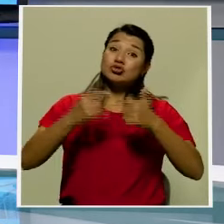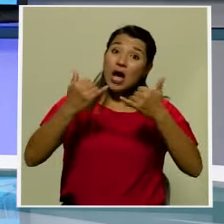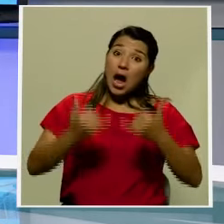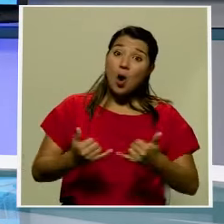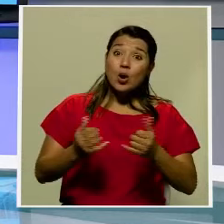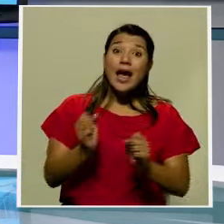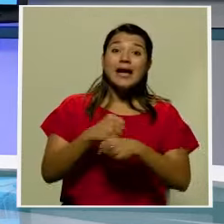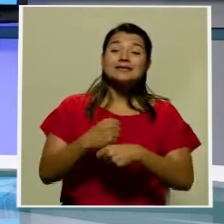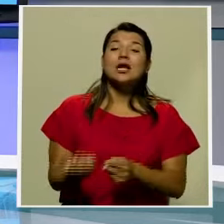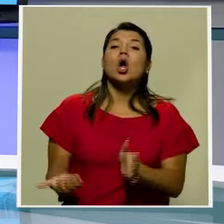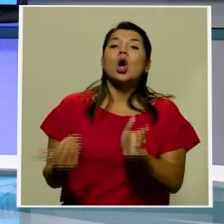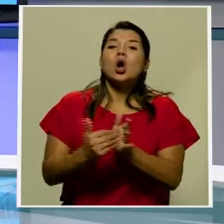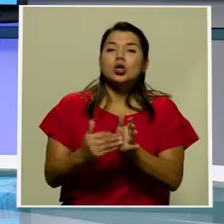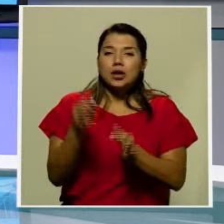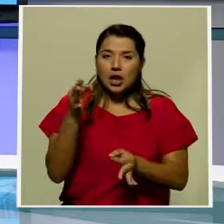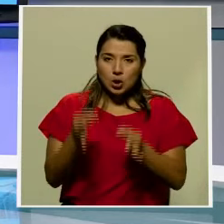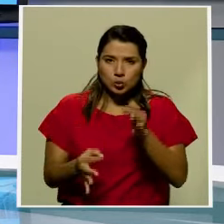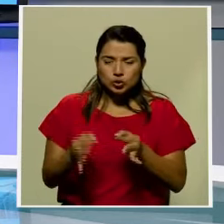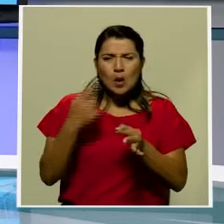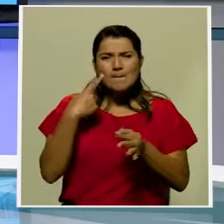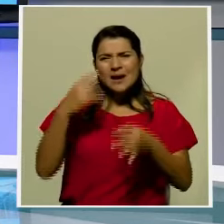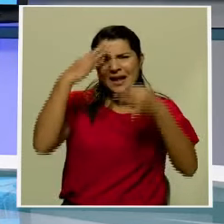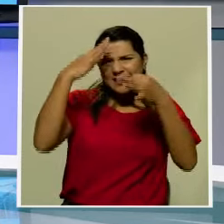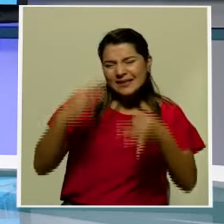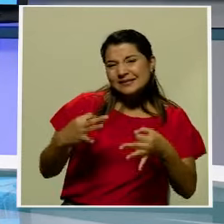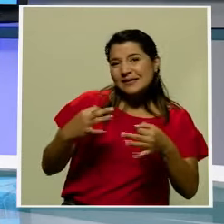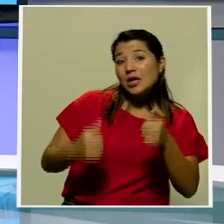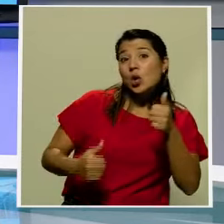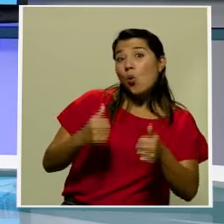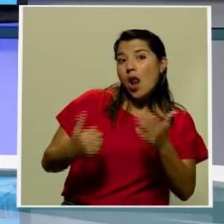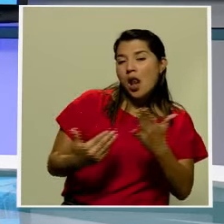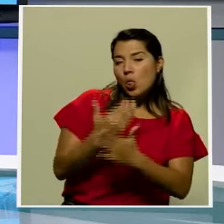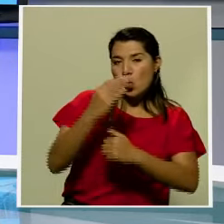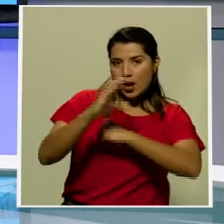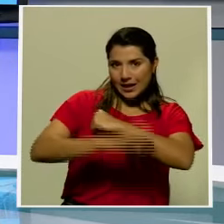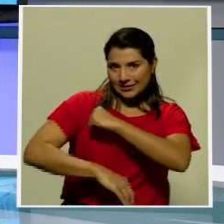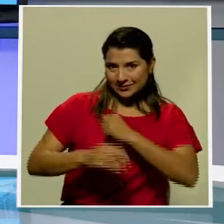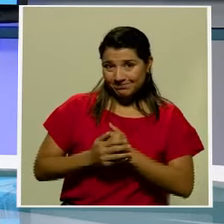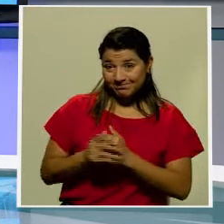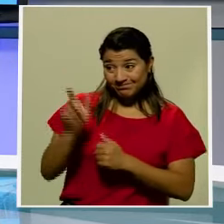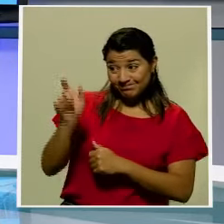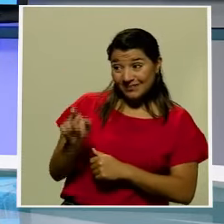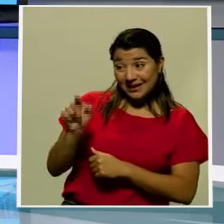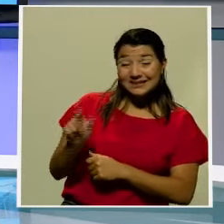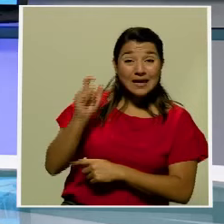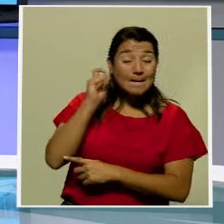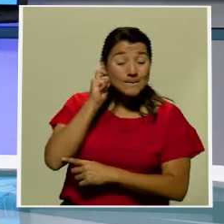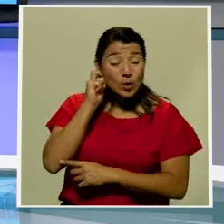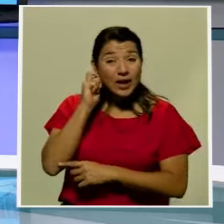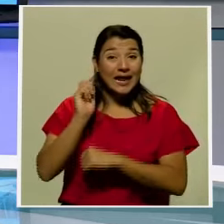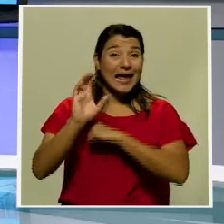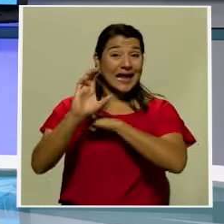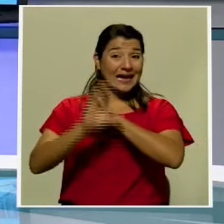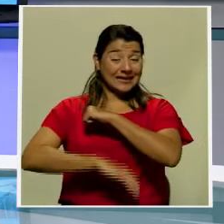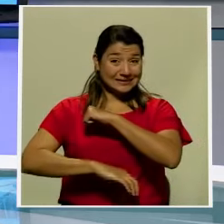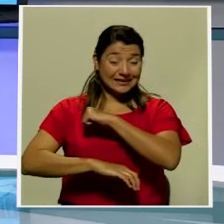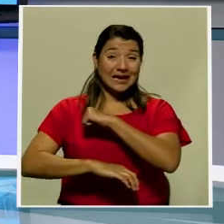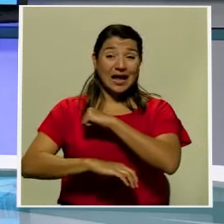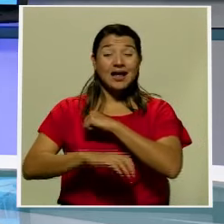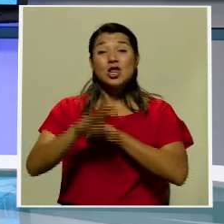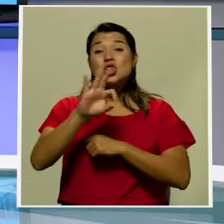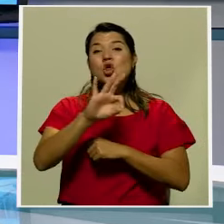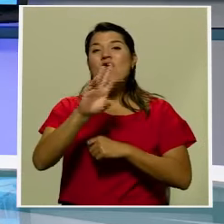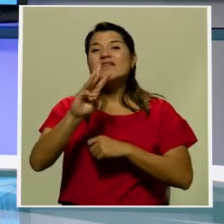nuevo juicio para definir cuál es esa sentencia Teitelbaum había sido condenada a